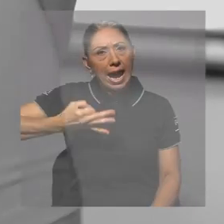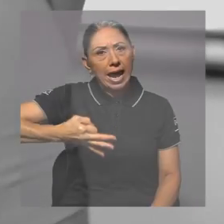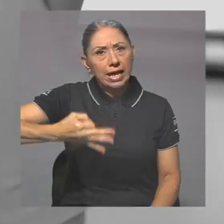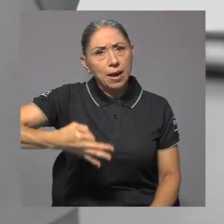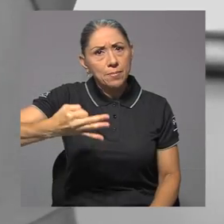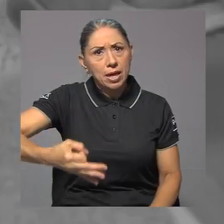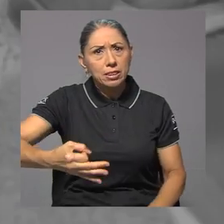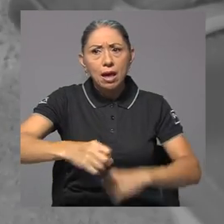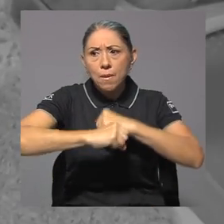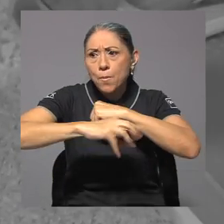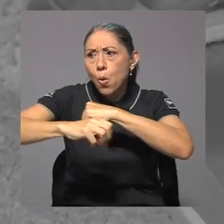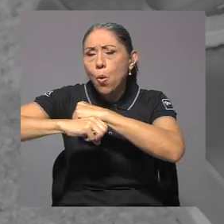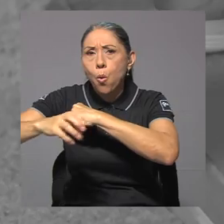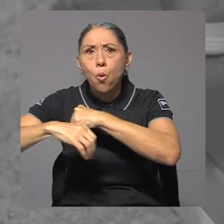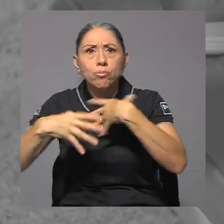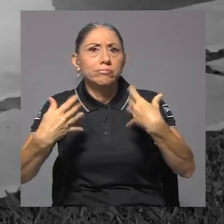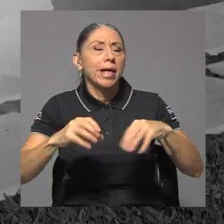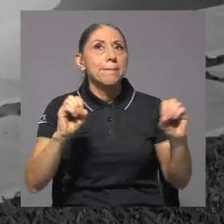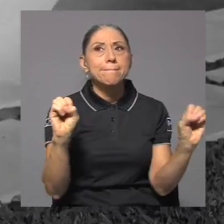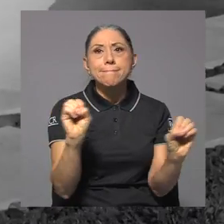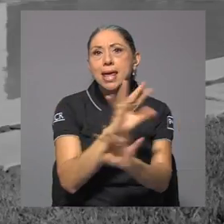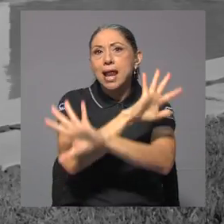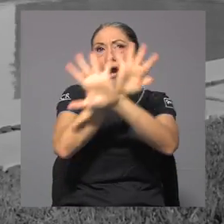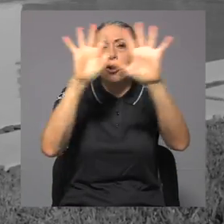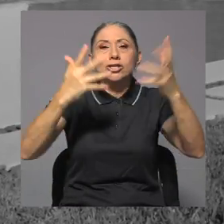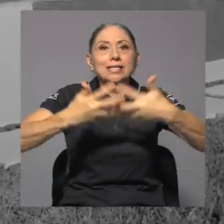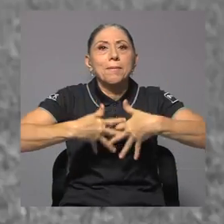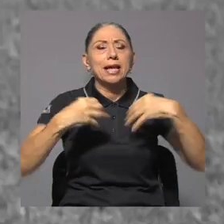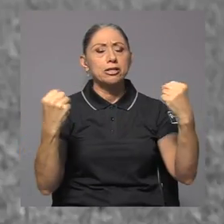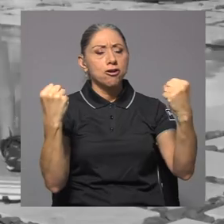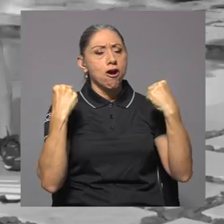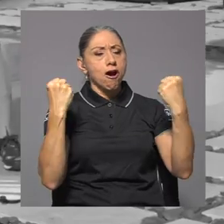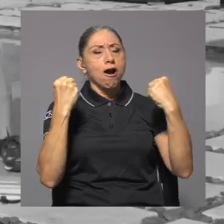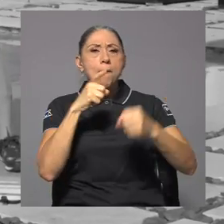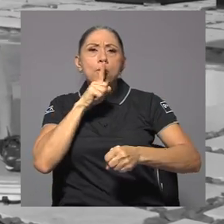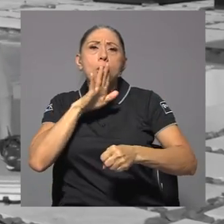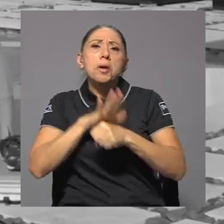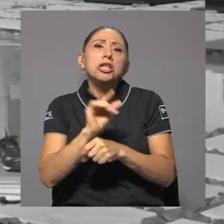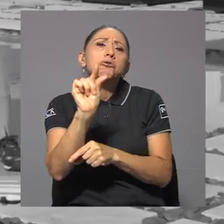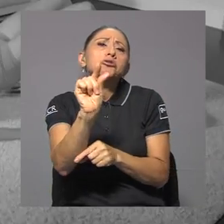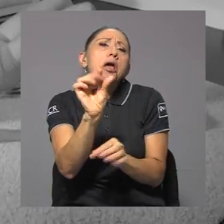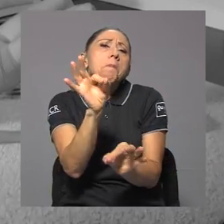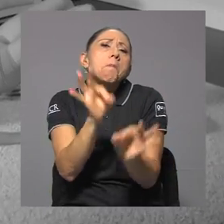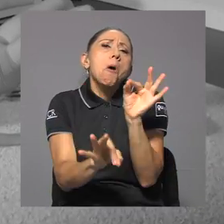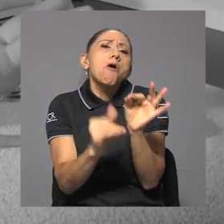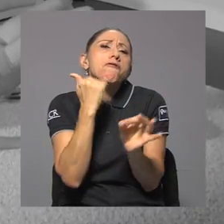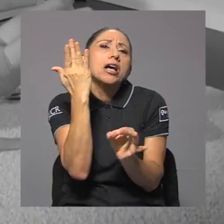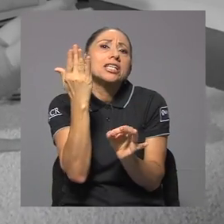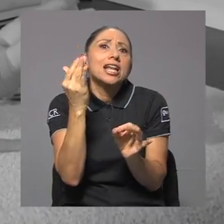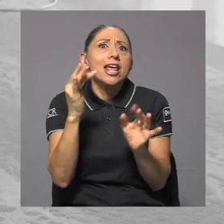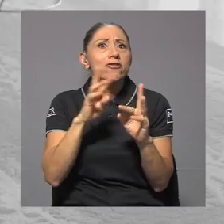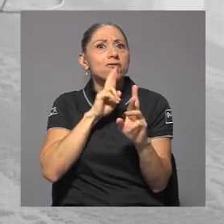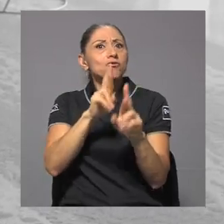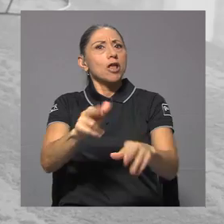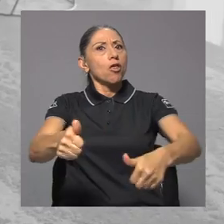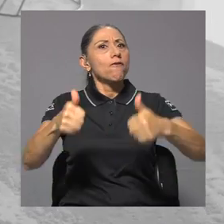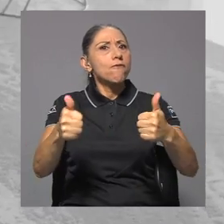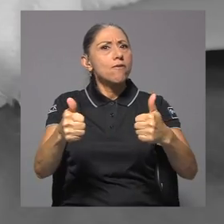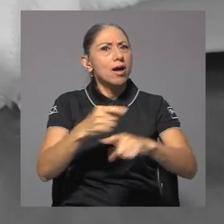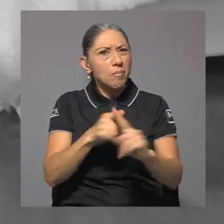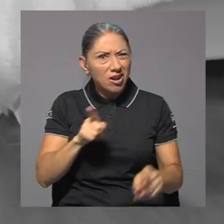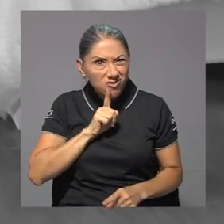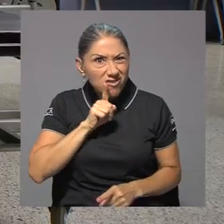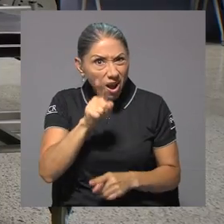Diariamente se publicitan milagrosas máquinas de ejercicio que prometen resultados con el mínimo esfuerzo, pero ¿realmente